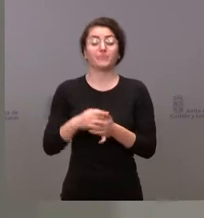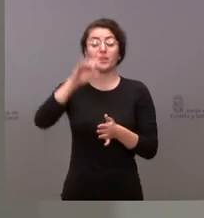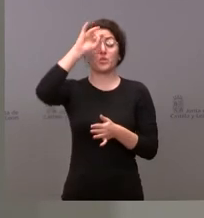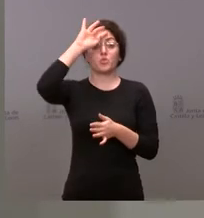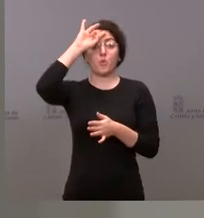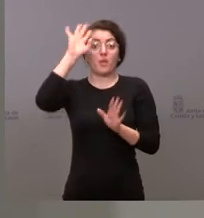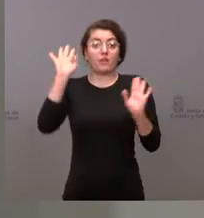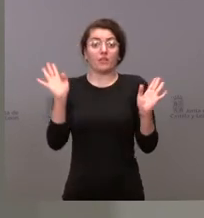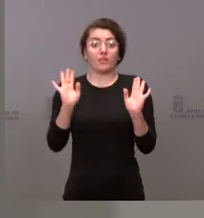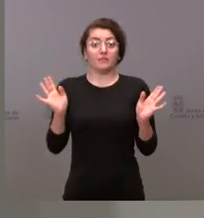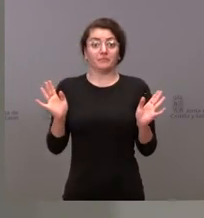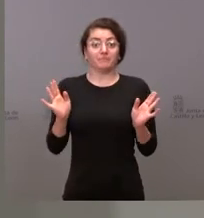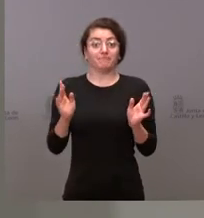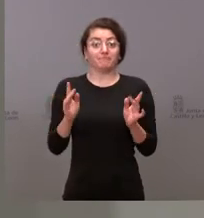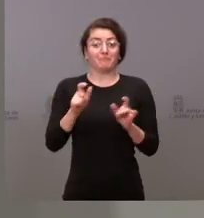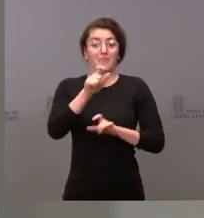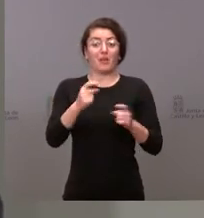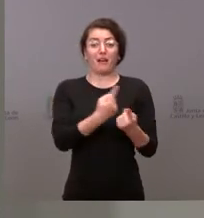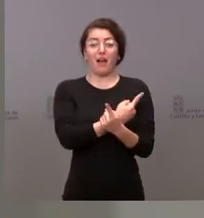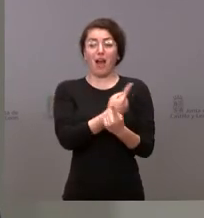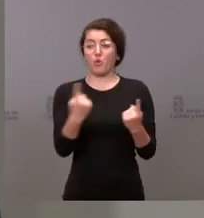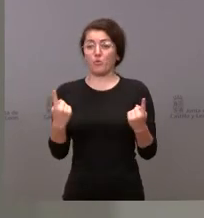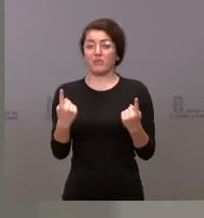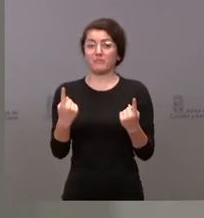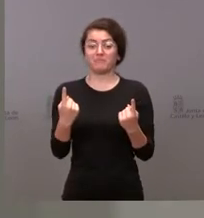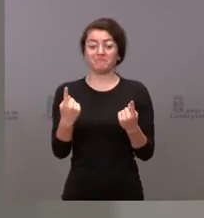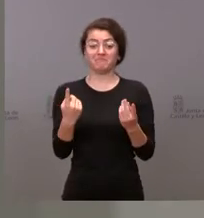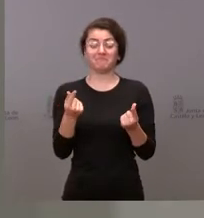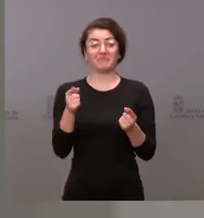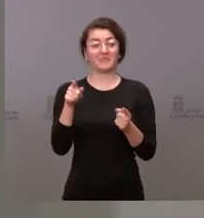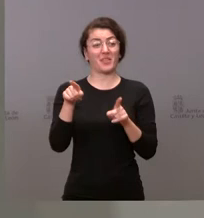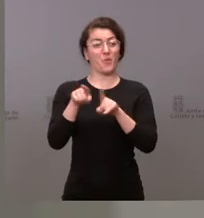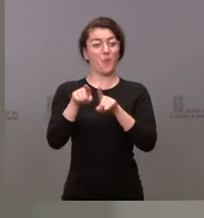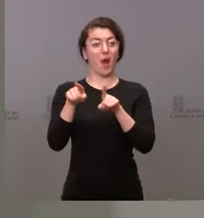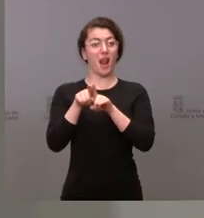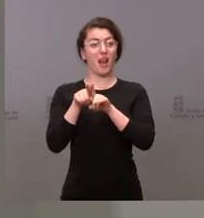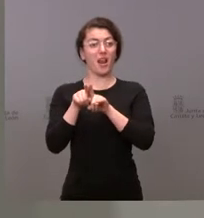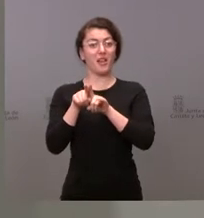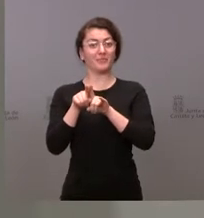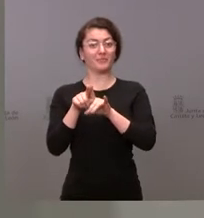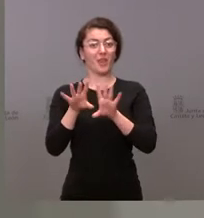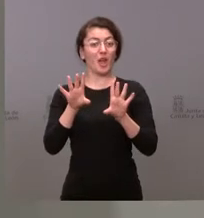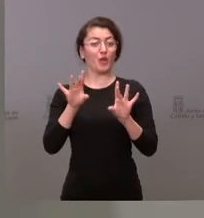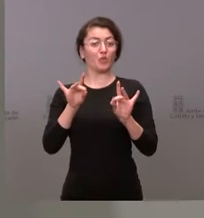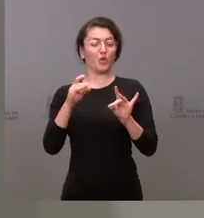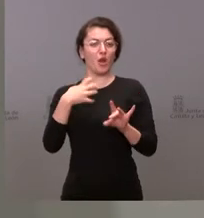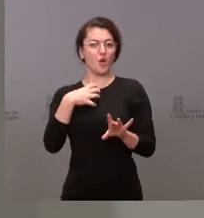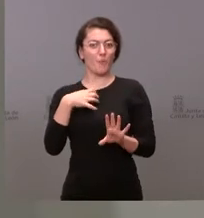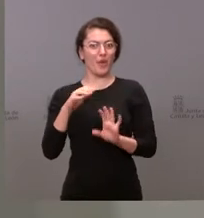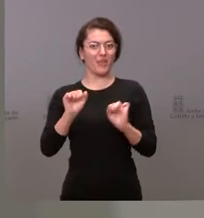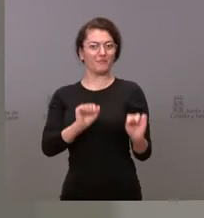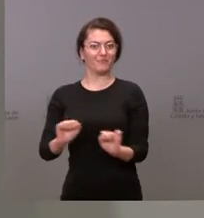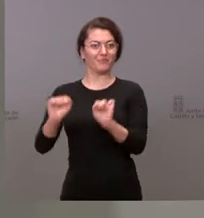Sorprendentemente, algunas personas gozan de cierta inmunidad en algunos medios.